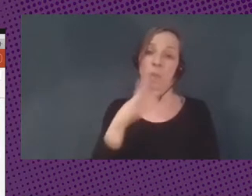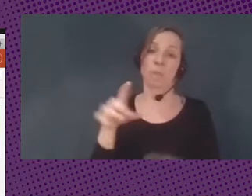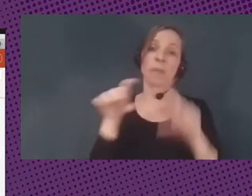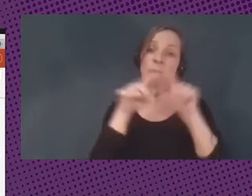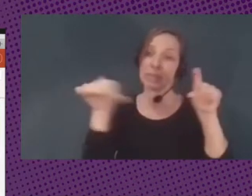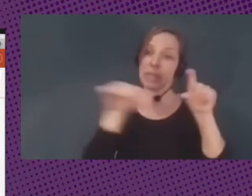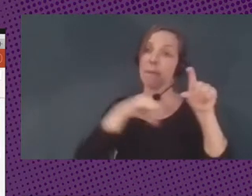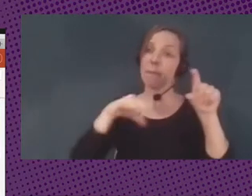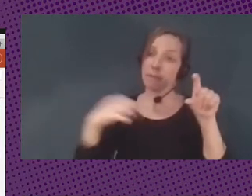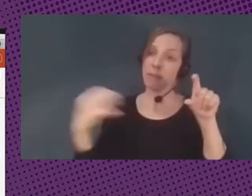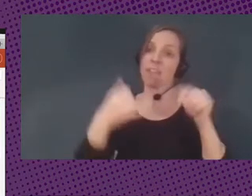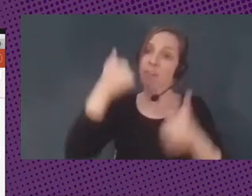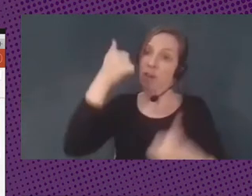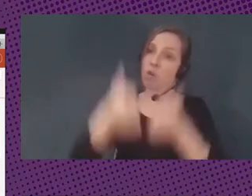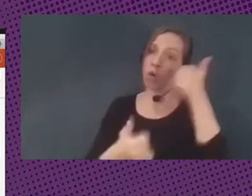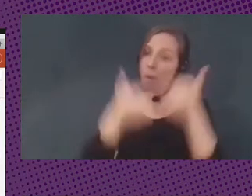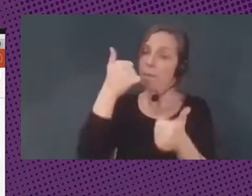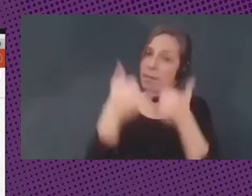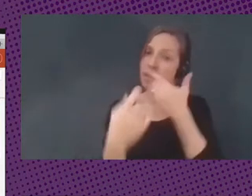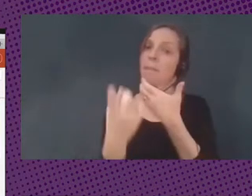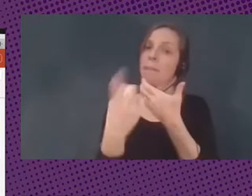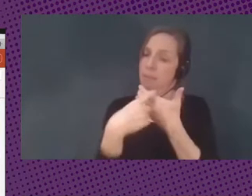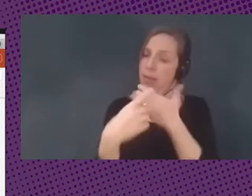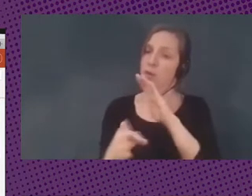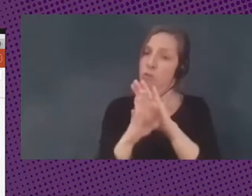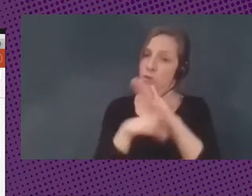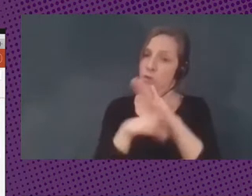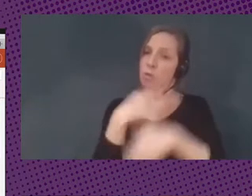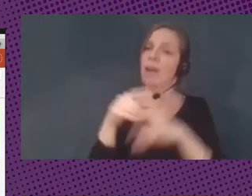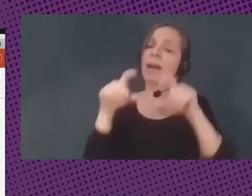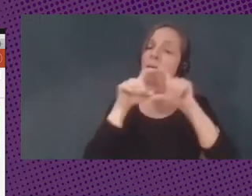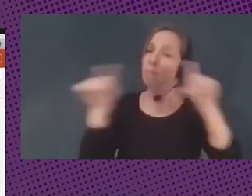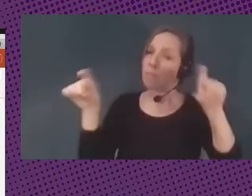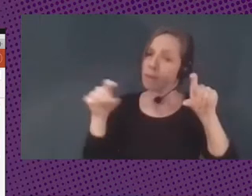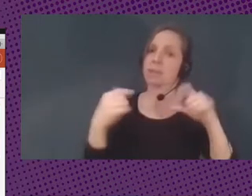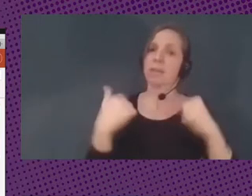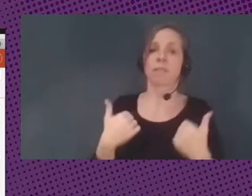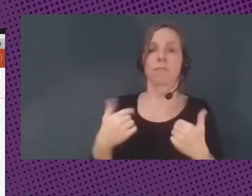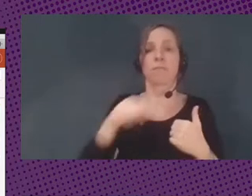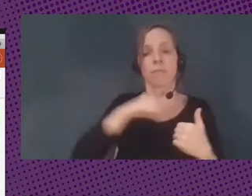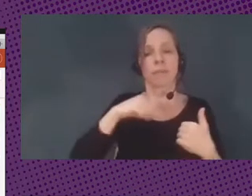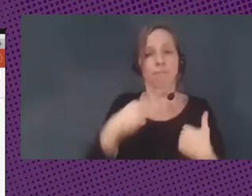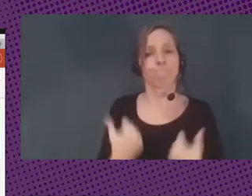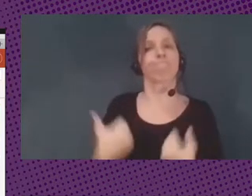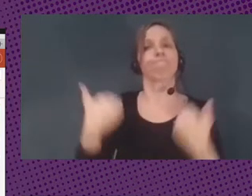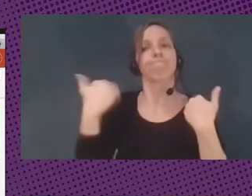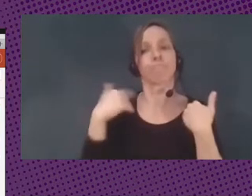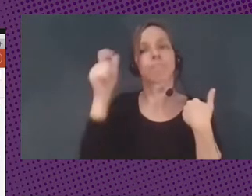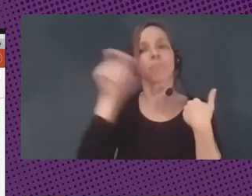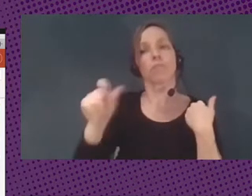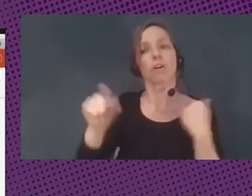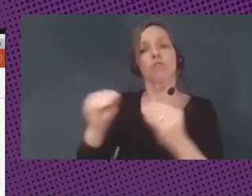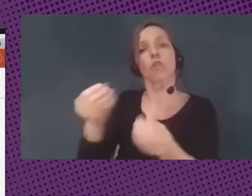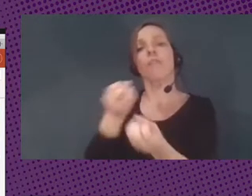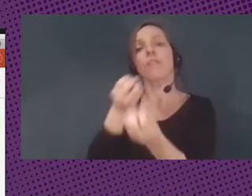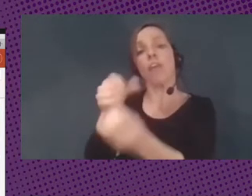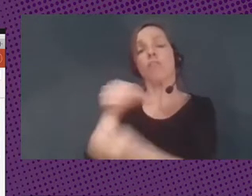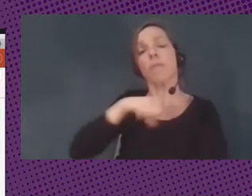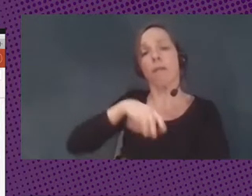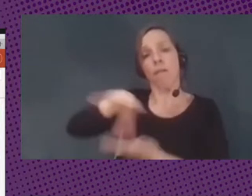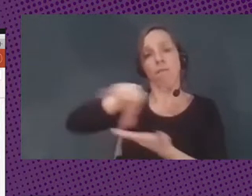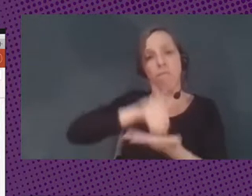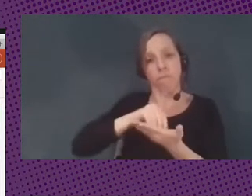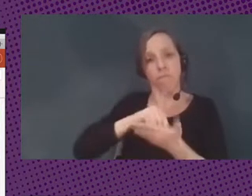competencia de administrar datos privados de los ciudadanos. Esto